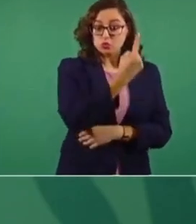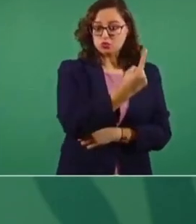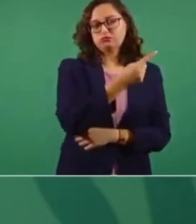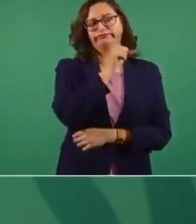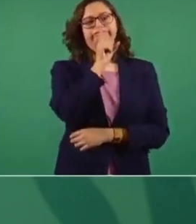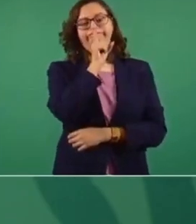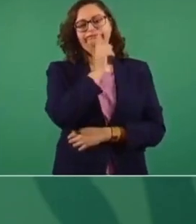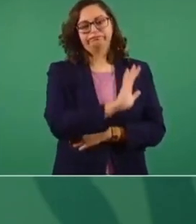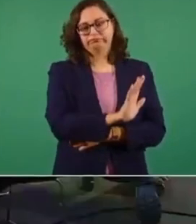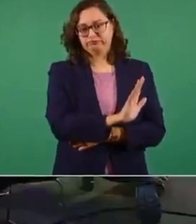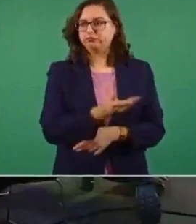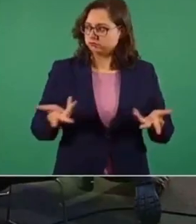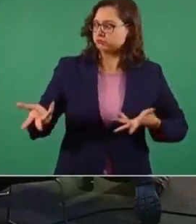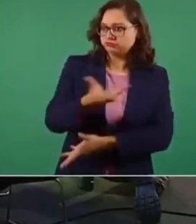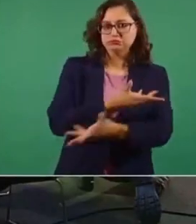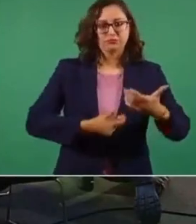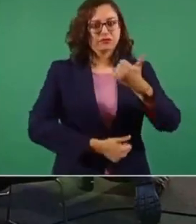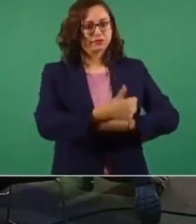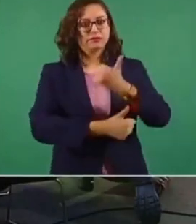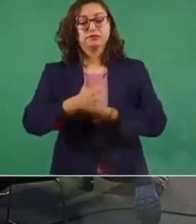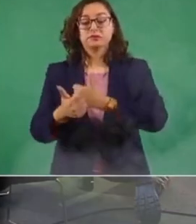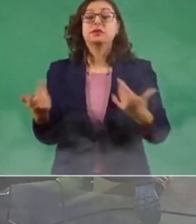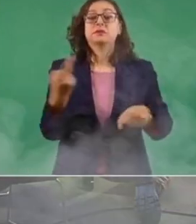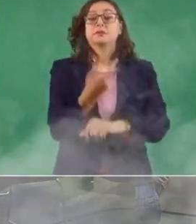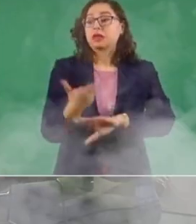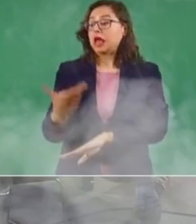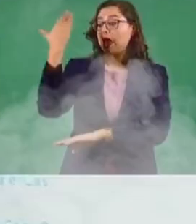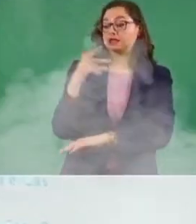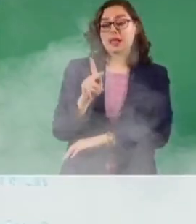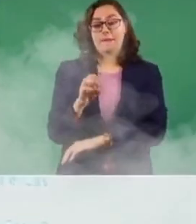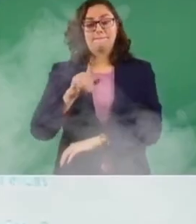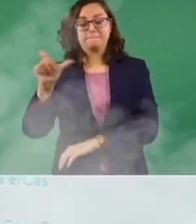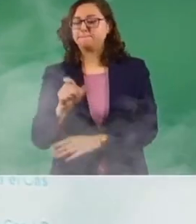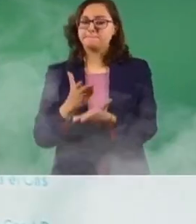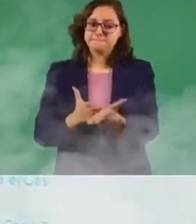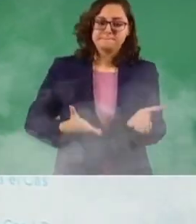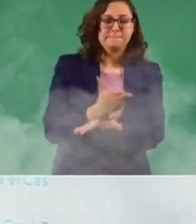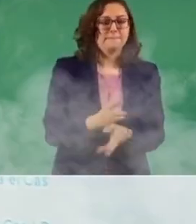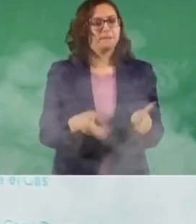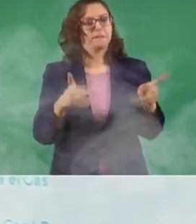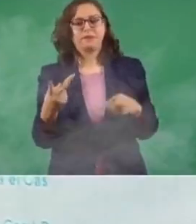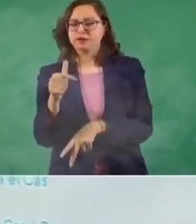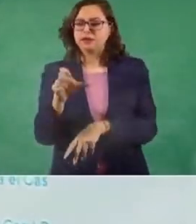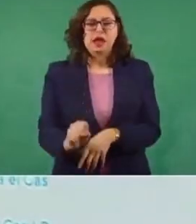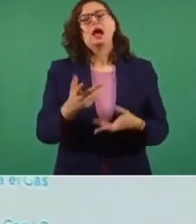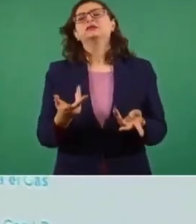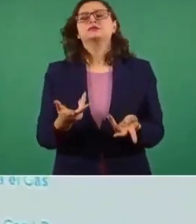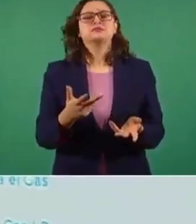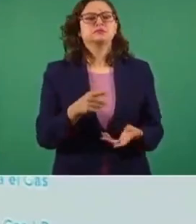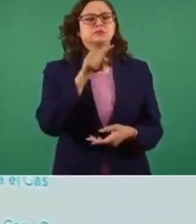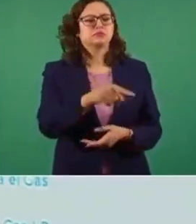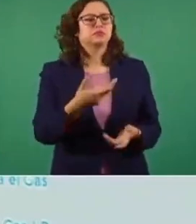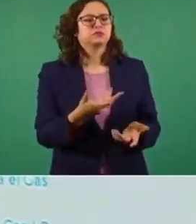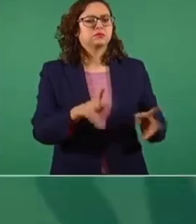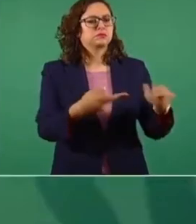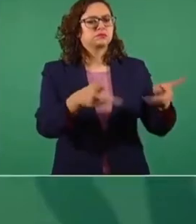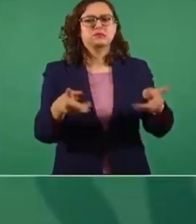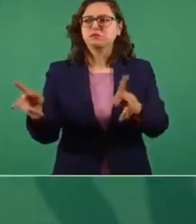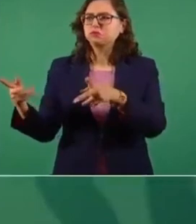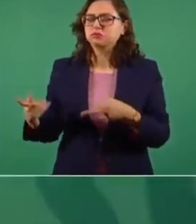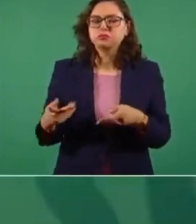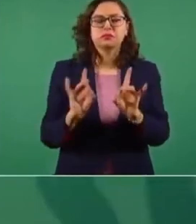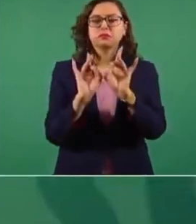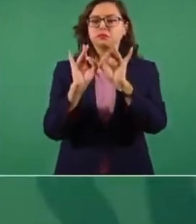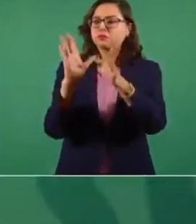aquí lo explicaban ustedes, Pemex intervenía, no sólo en el abasto a mayoristas, sino en la distribución. De repente, deja Pemex